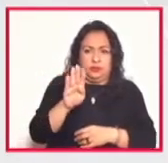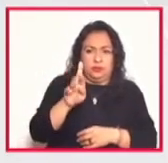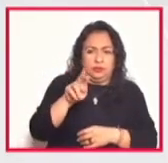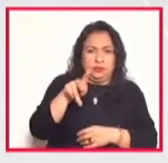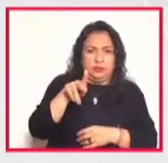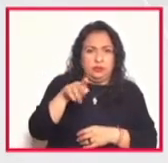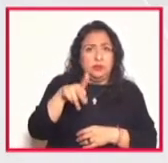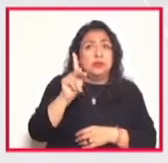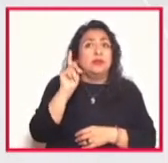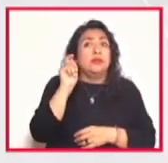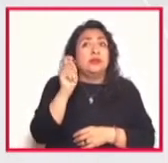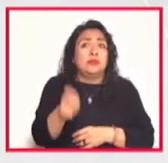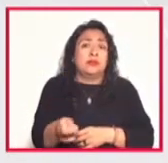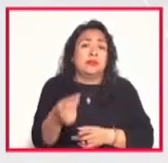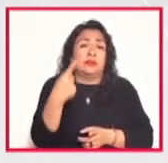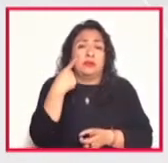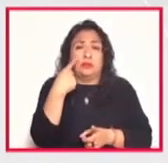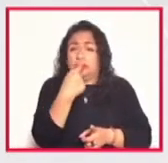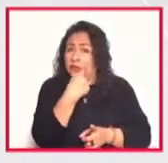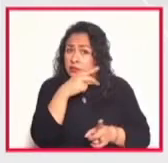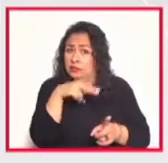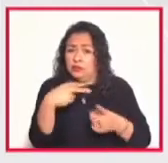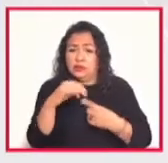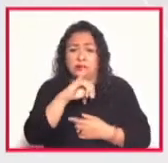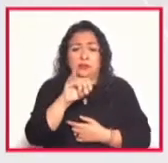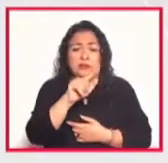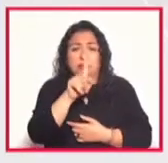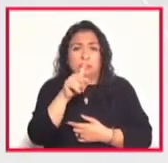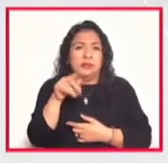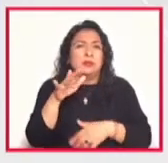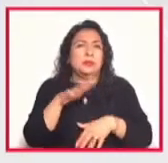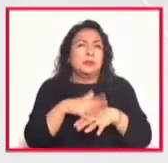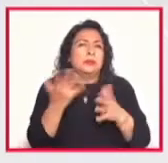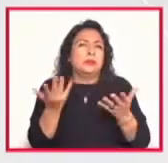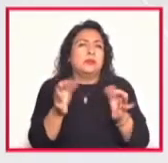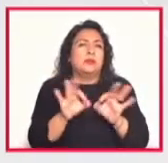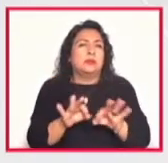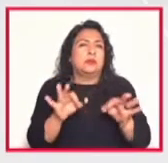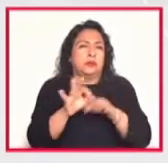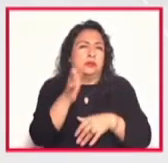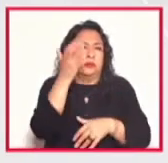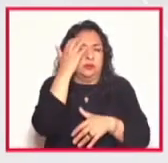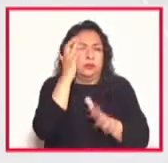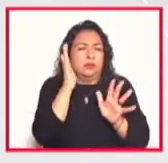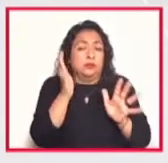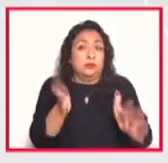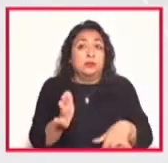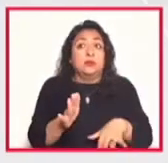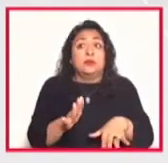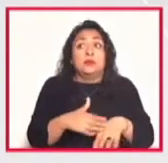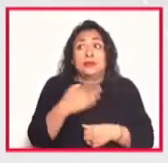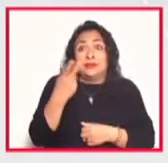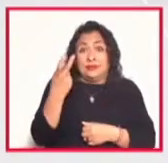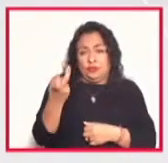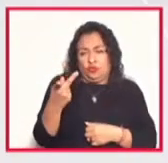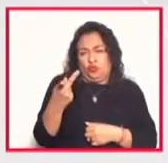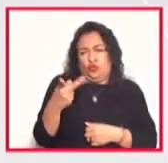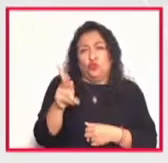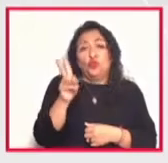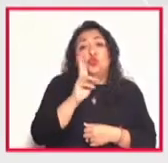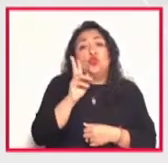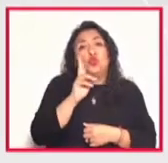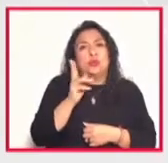desde el punto de vista jazzístico como más popularmente se le conocía porque a través de sus experimentos